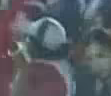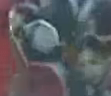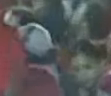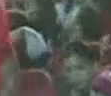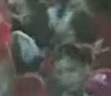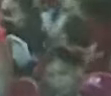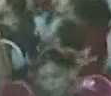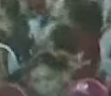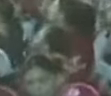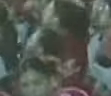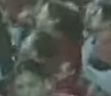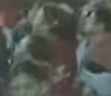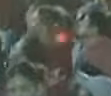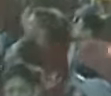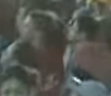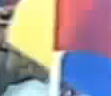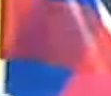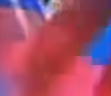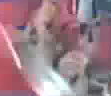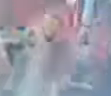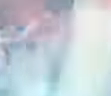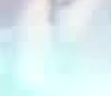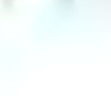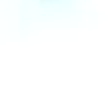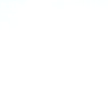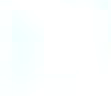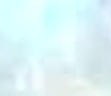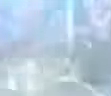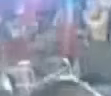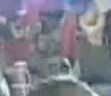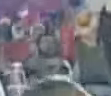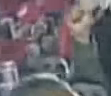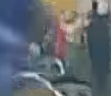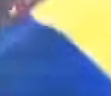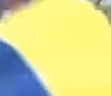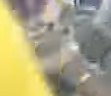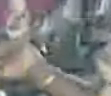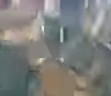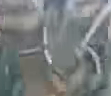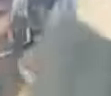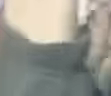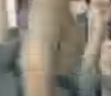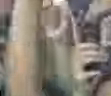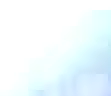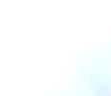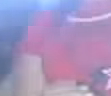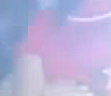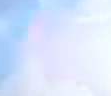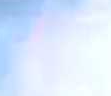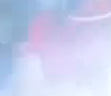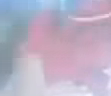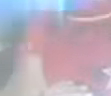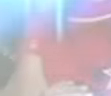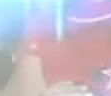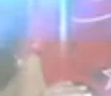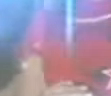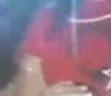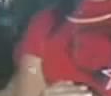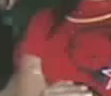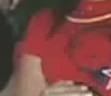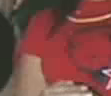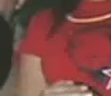Bolívar lo dijo el impulso de esta revolución se ha estado